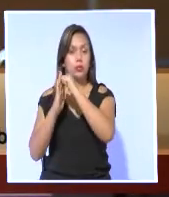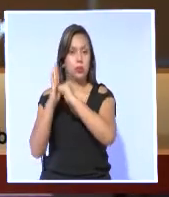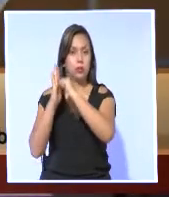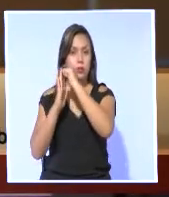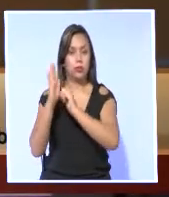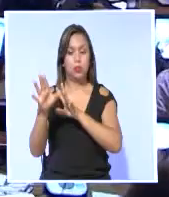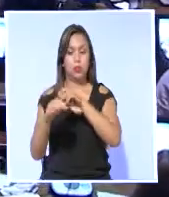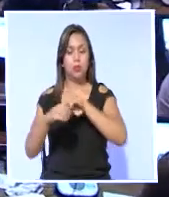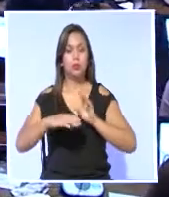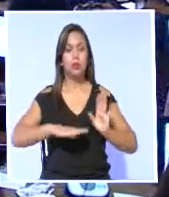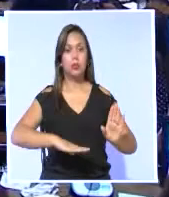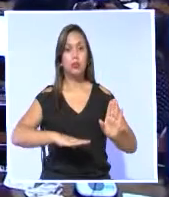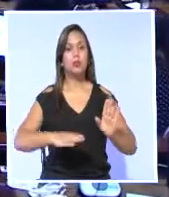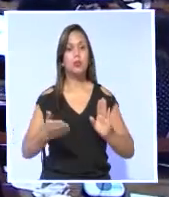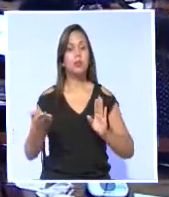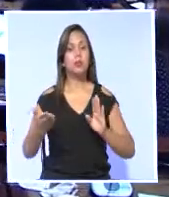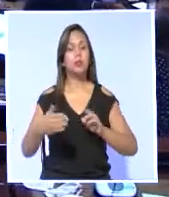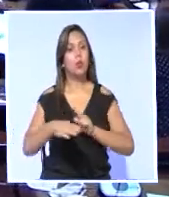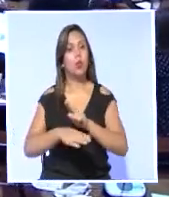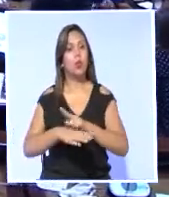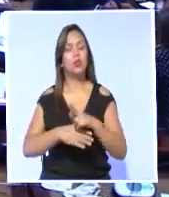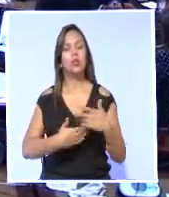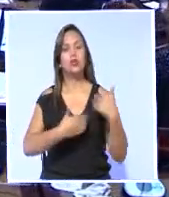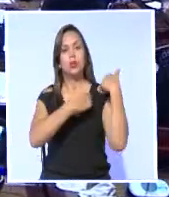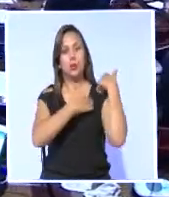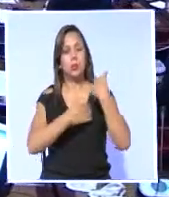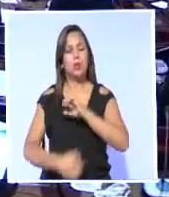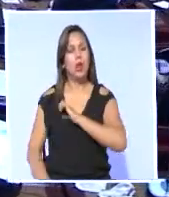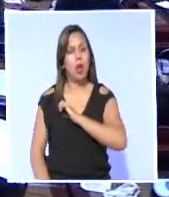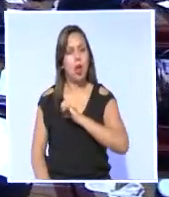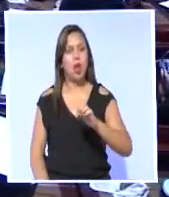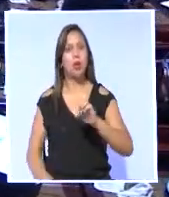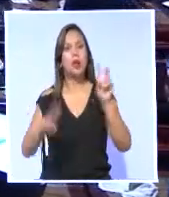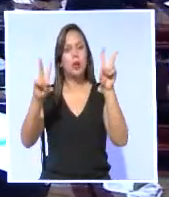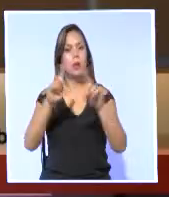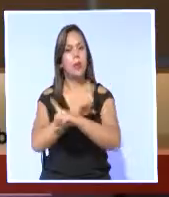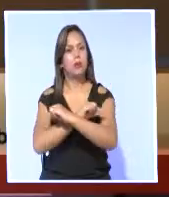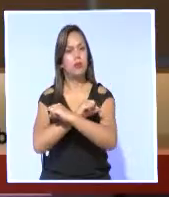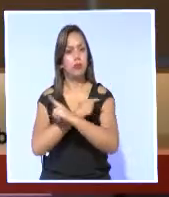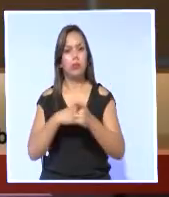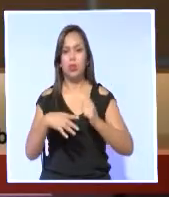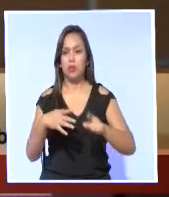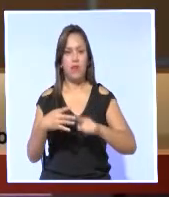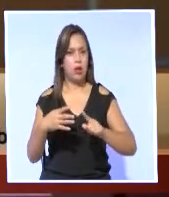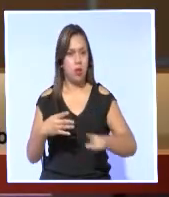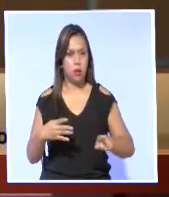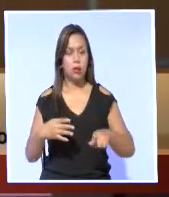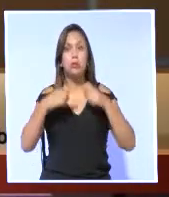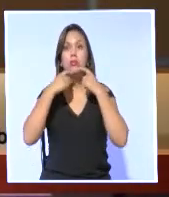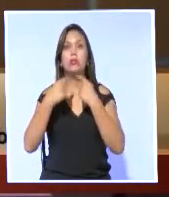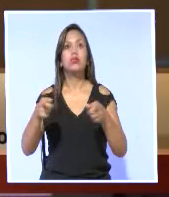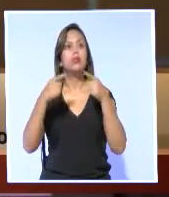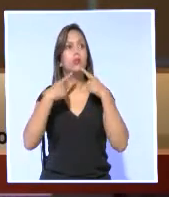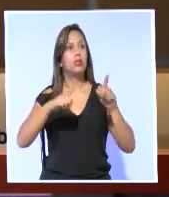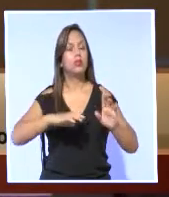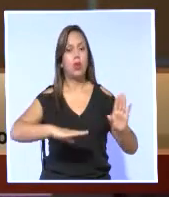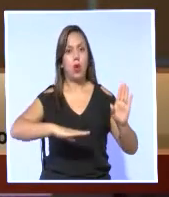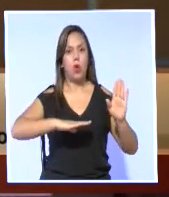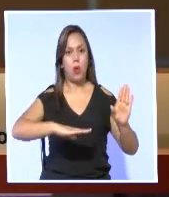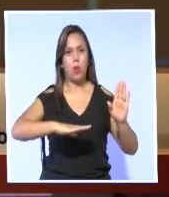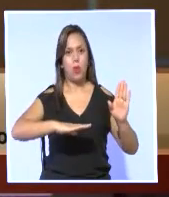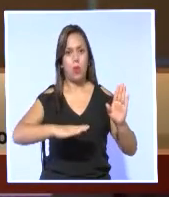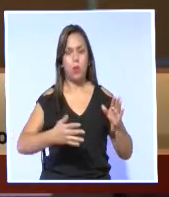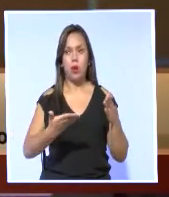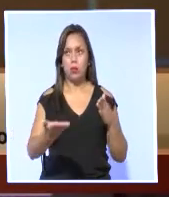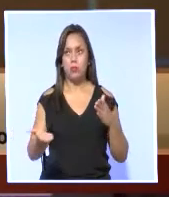dentro de la resolución para que existe el uso responsable y ético de las redes sociales. Convocar al compromiso de los medios